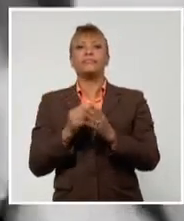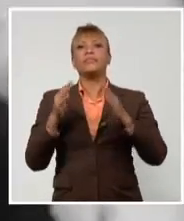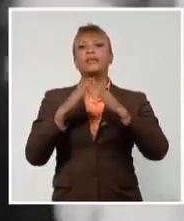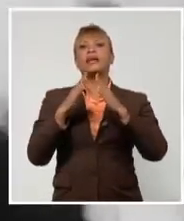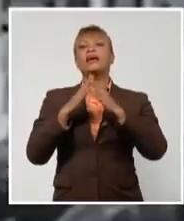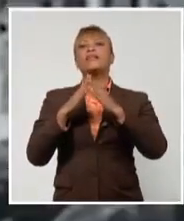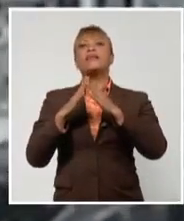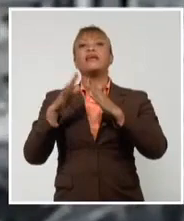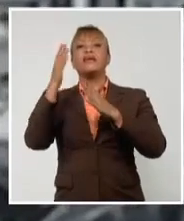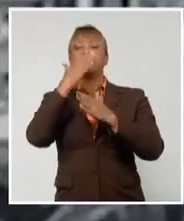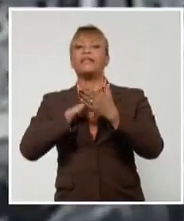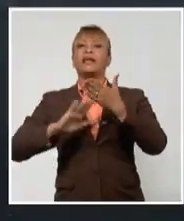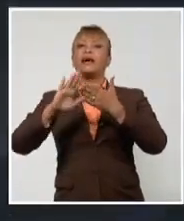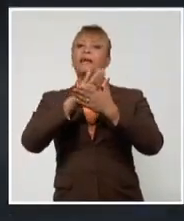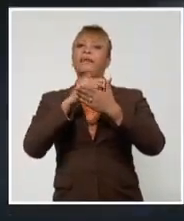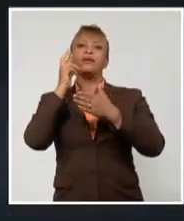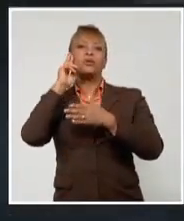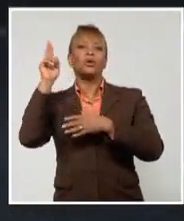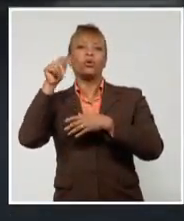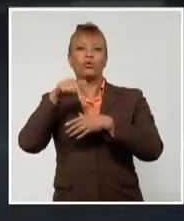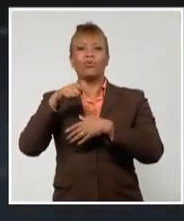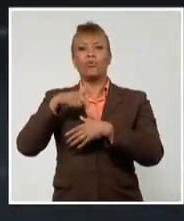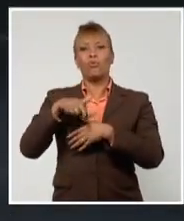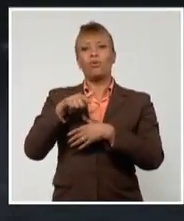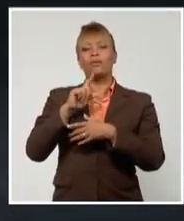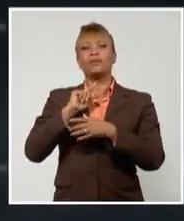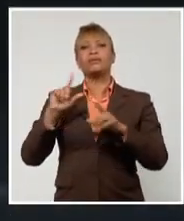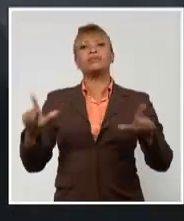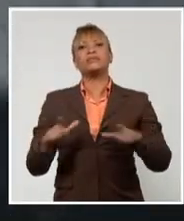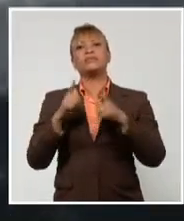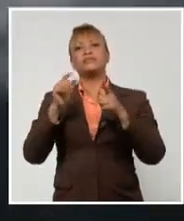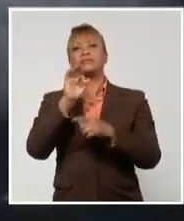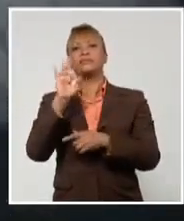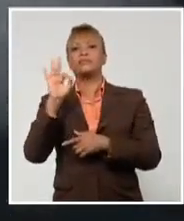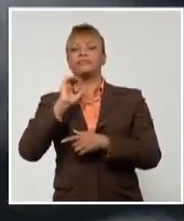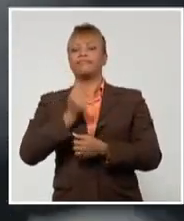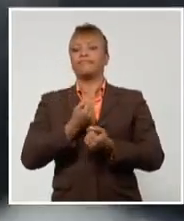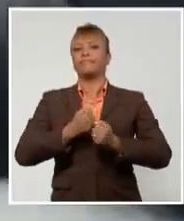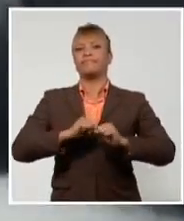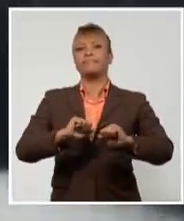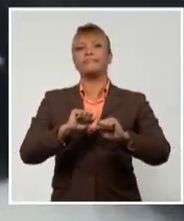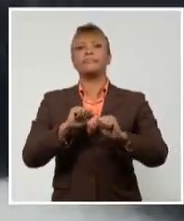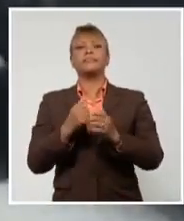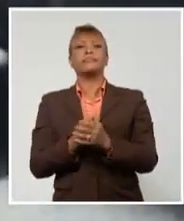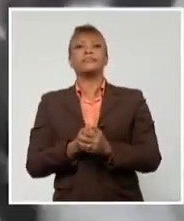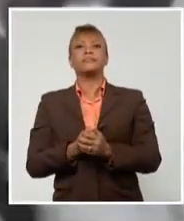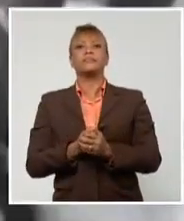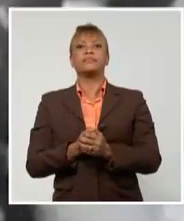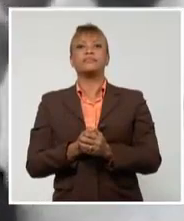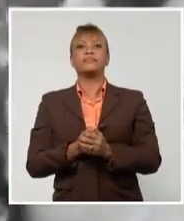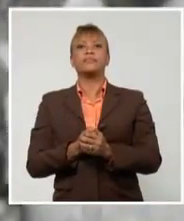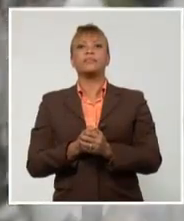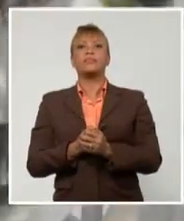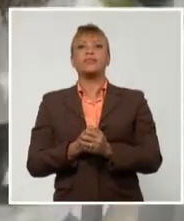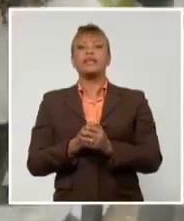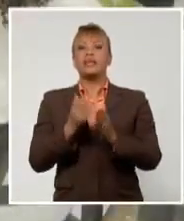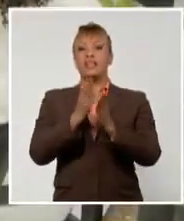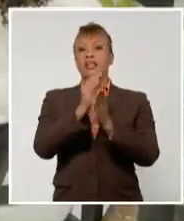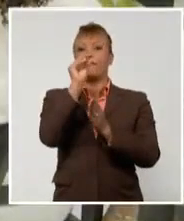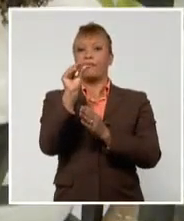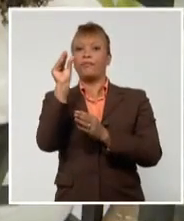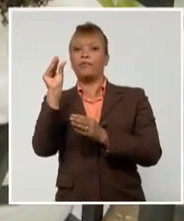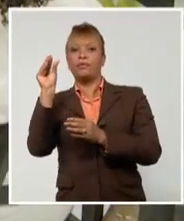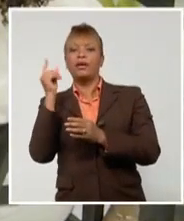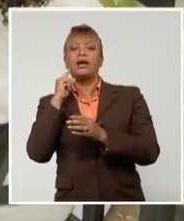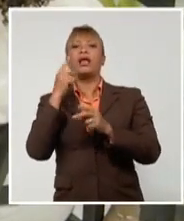Américas lo recordó este jueves en el aniversario 88 de su nacimiento, con un panel en la biblioteca que lleva su nombre en la